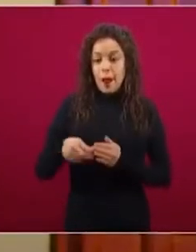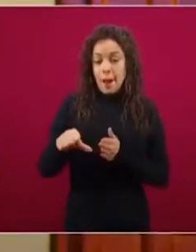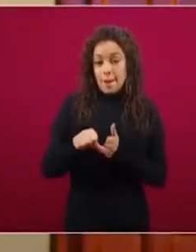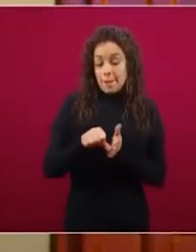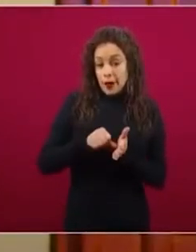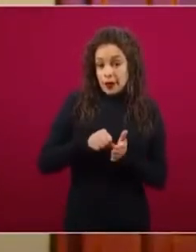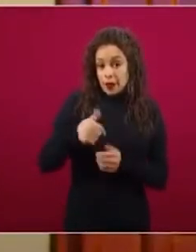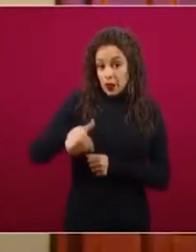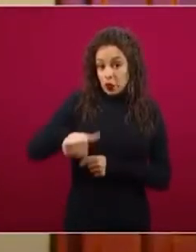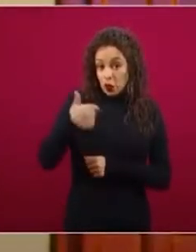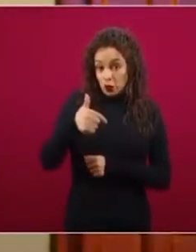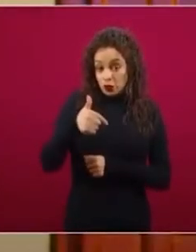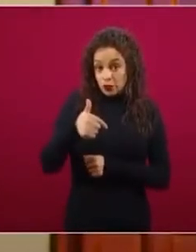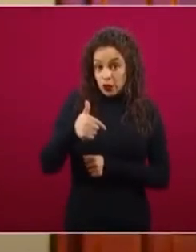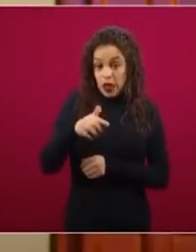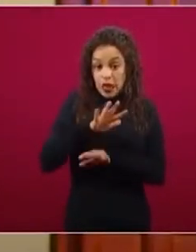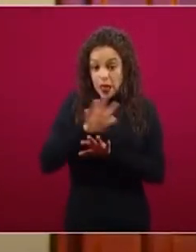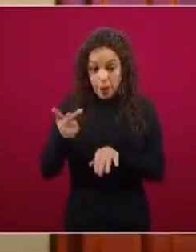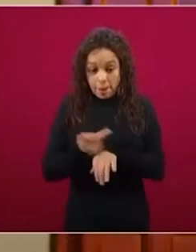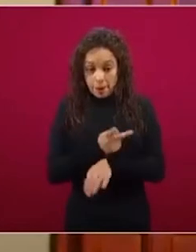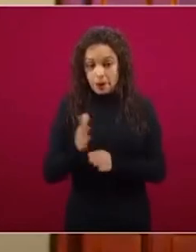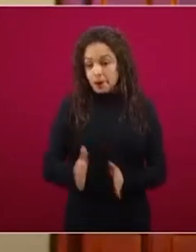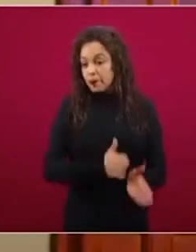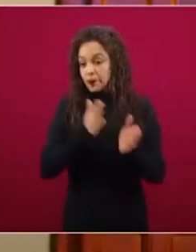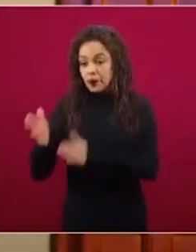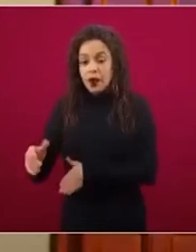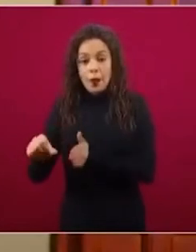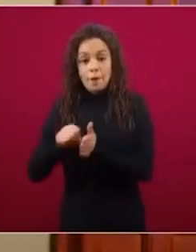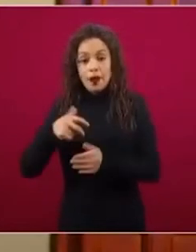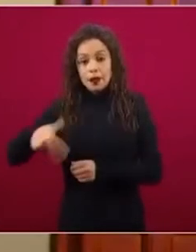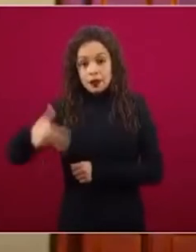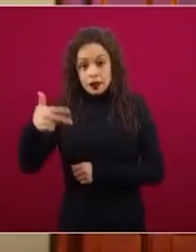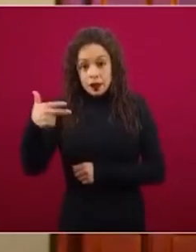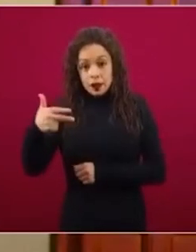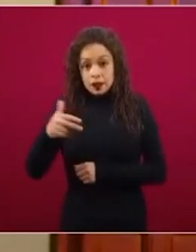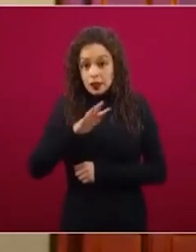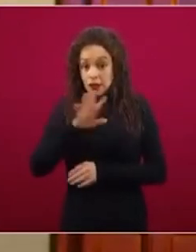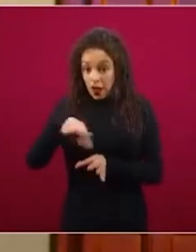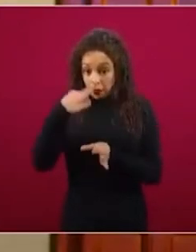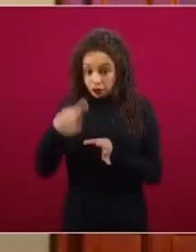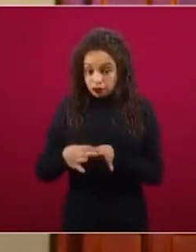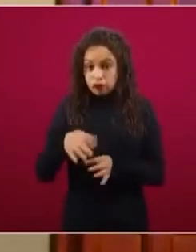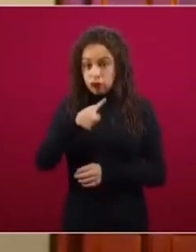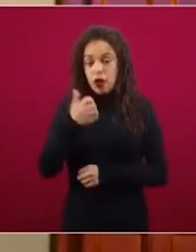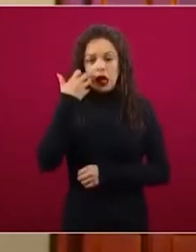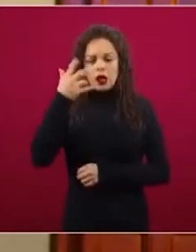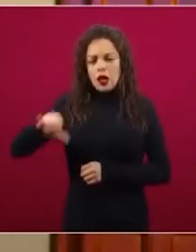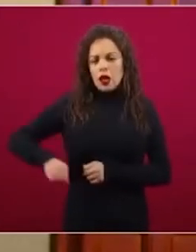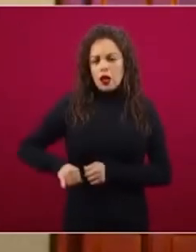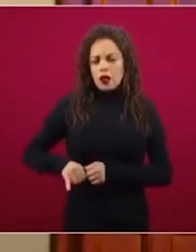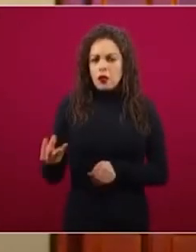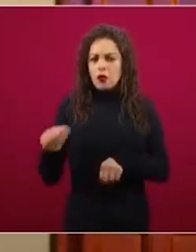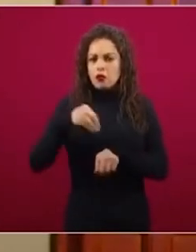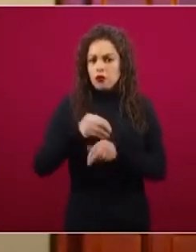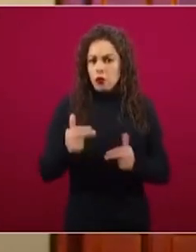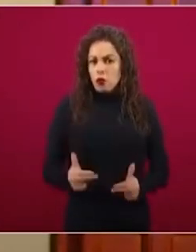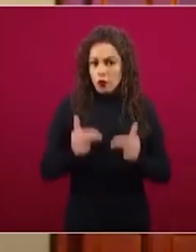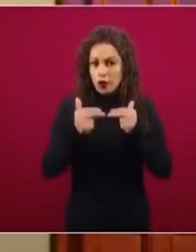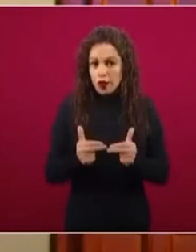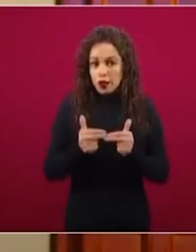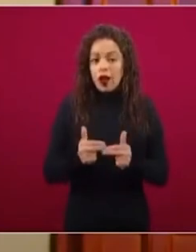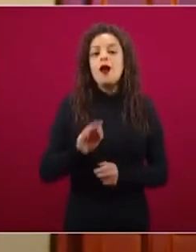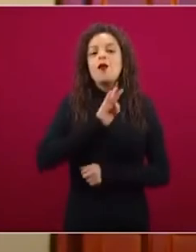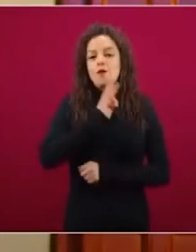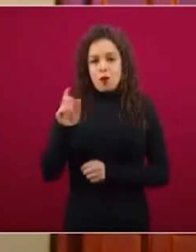y aprendieron un oficio y están interesados en instalar un negocio, pueden acceder este año a estas tandas. Y ahí tenemos